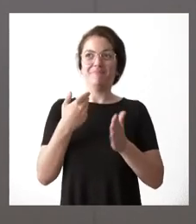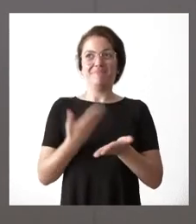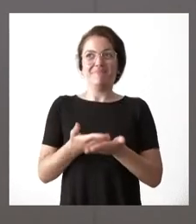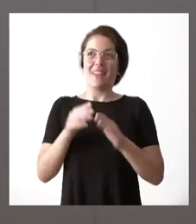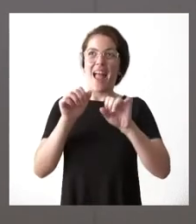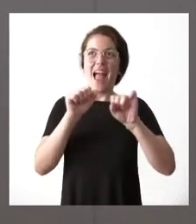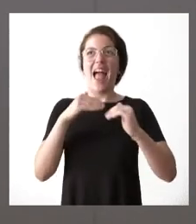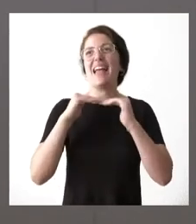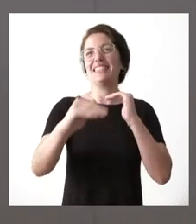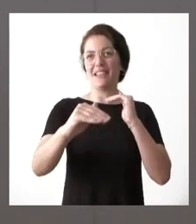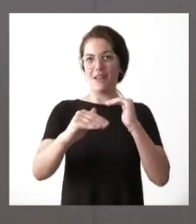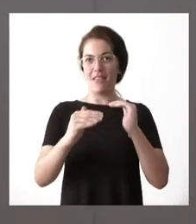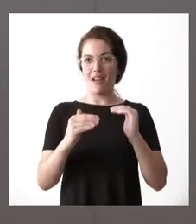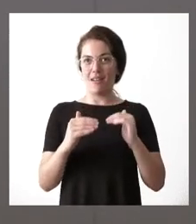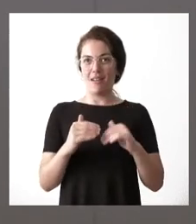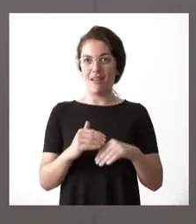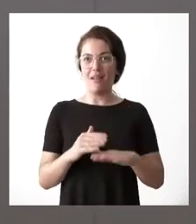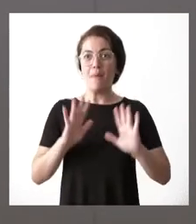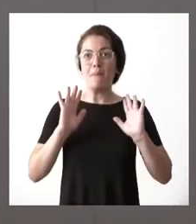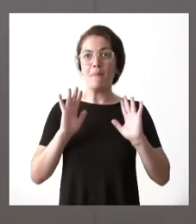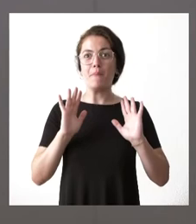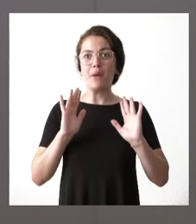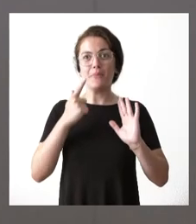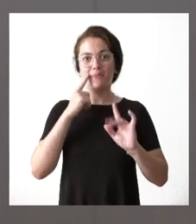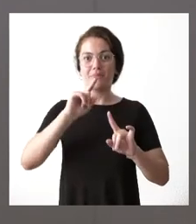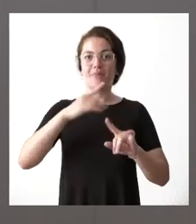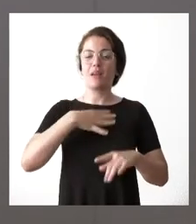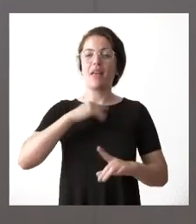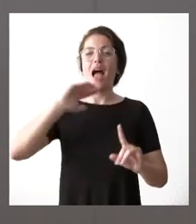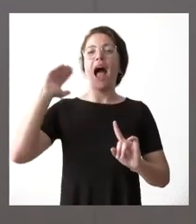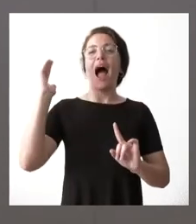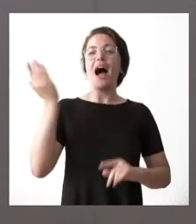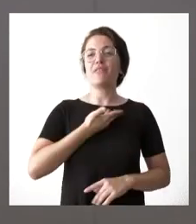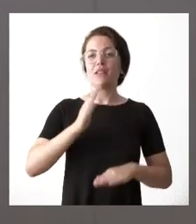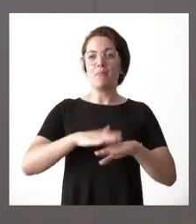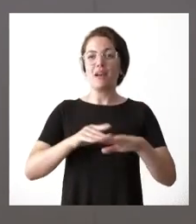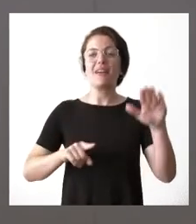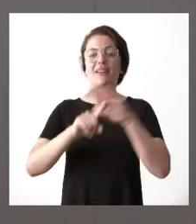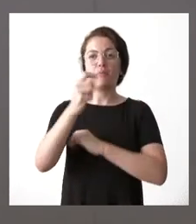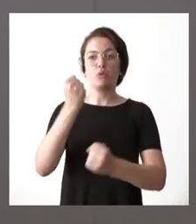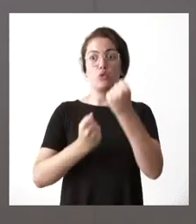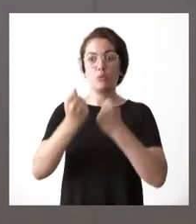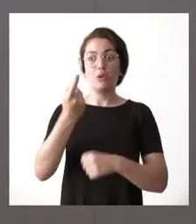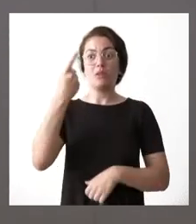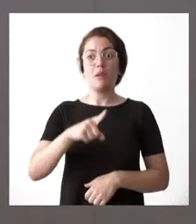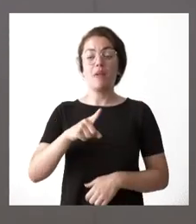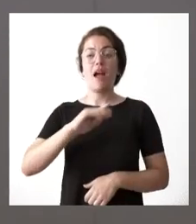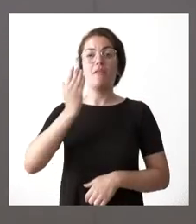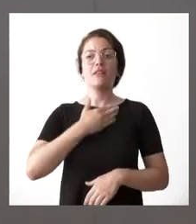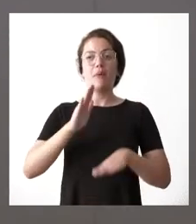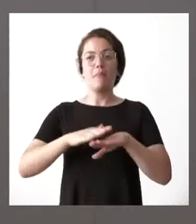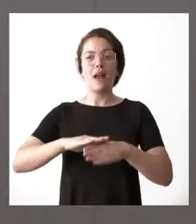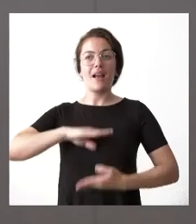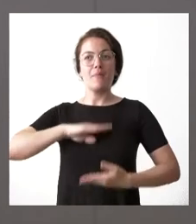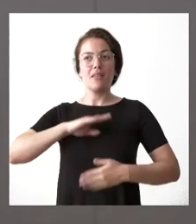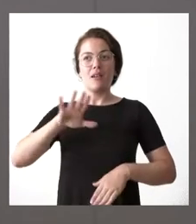pero tienen el problema de que pueden afectar negativamente al crecimiento económico y pueden afectar también negativamente a la capacidad de compra de muchos